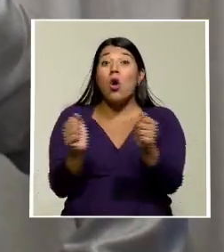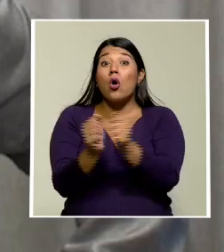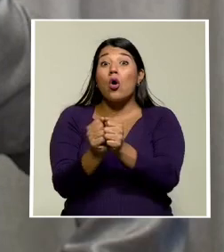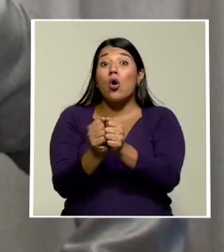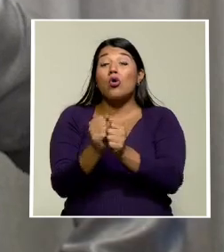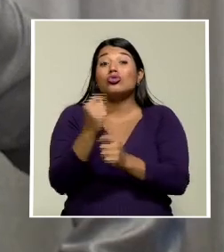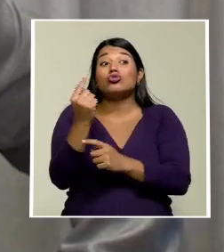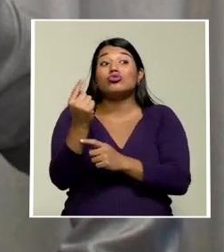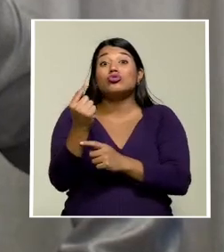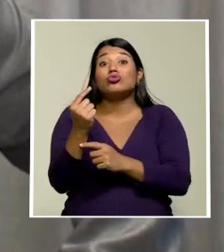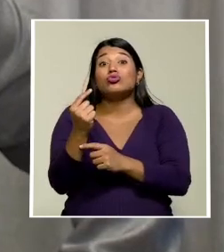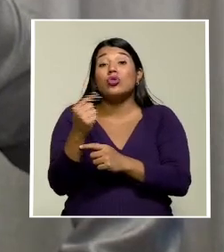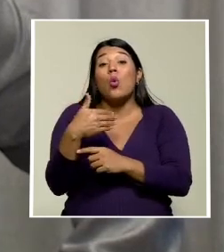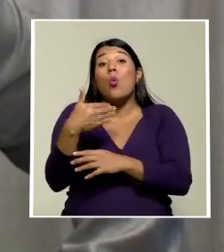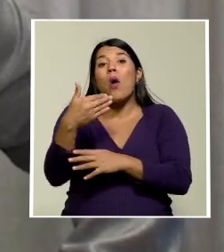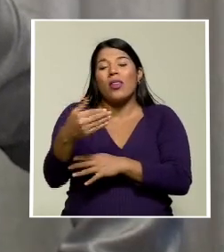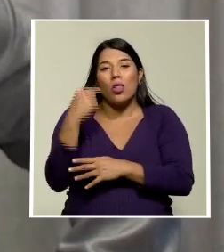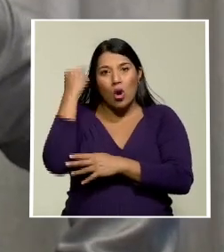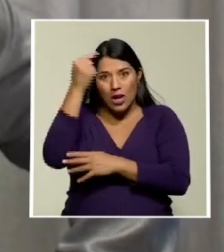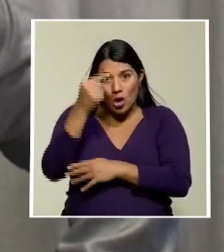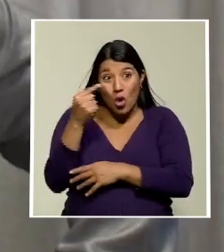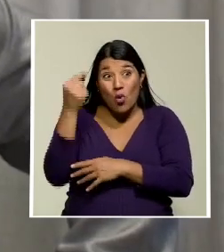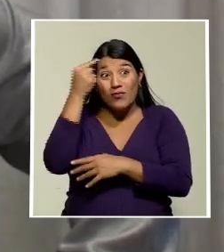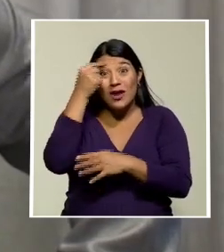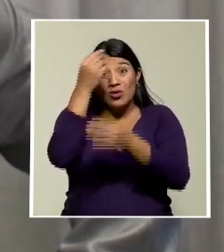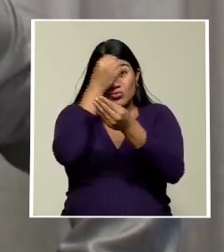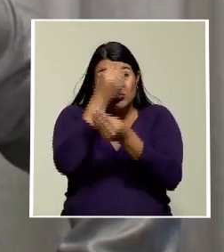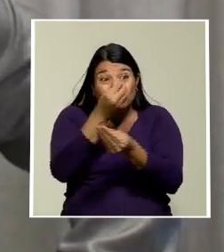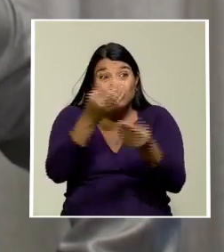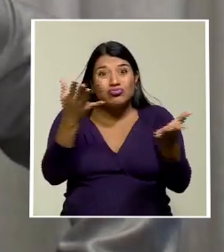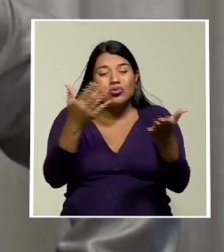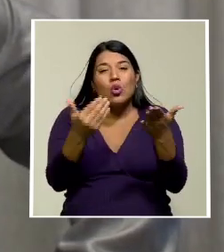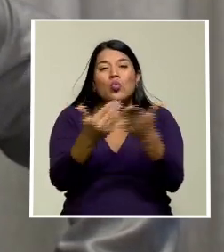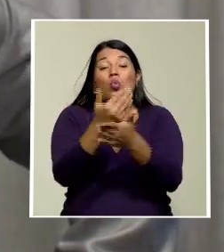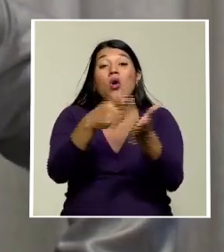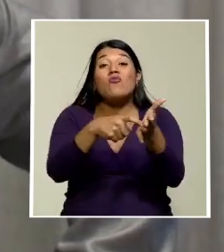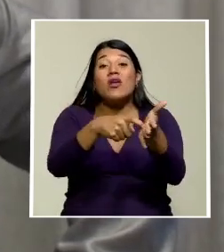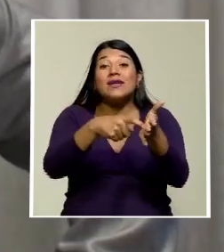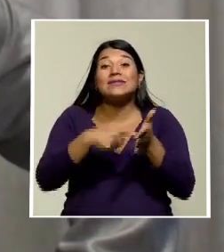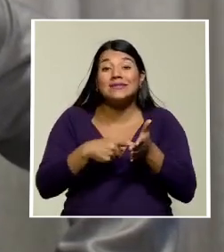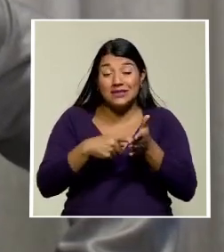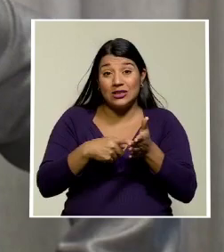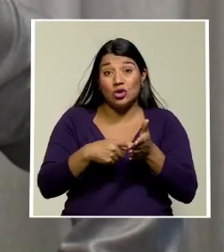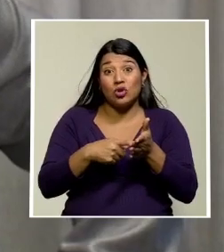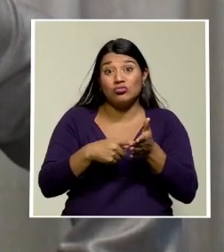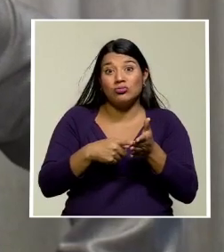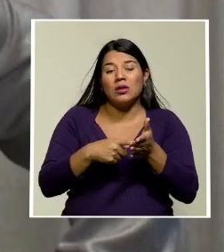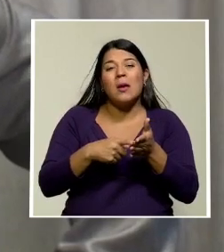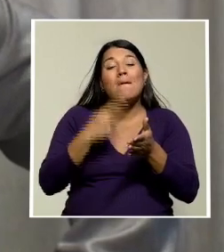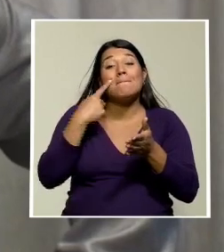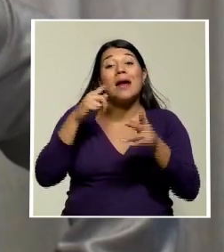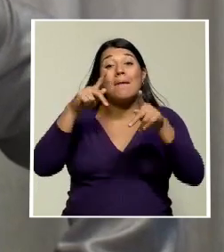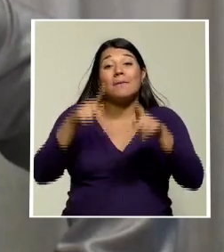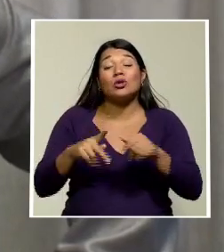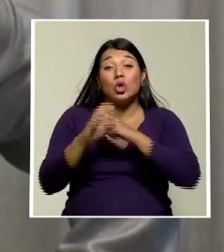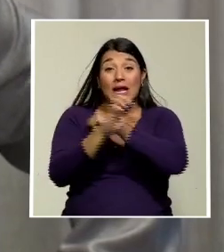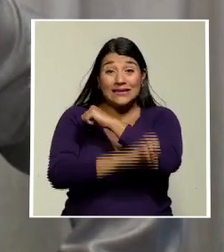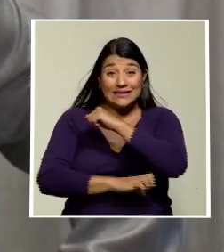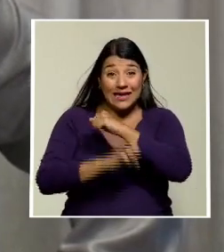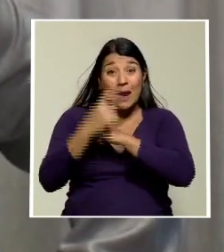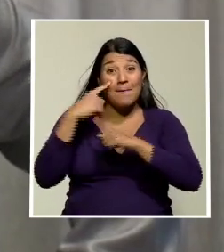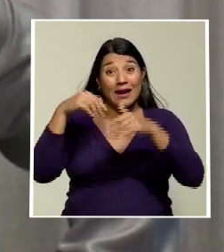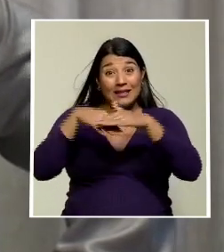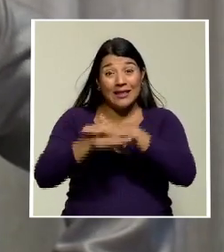esta nueva restricción, de acuerdo a la encuesta que Canatur realizó en nuestro sector la semana